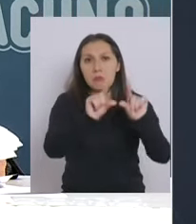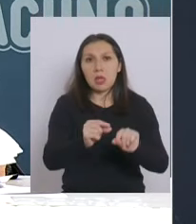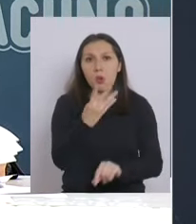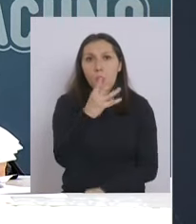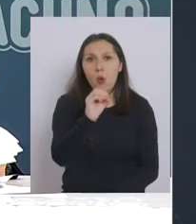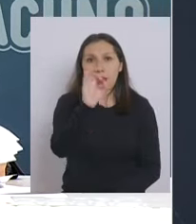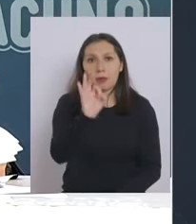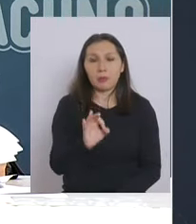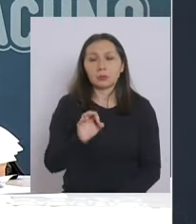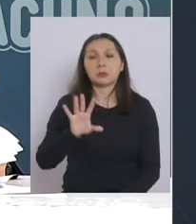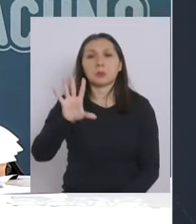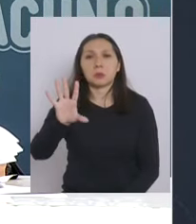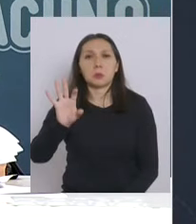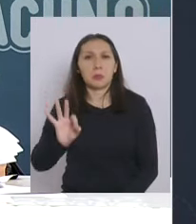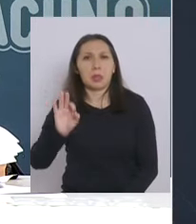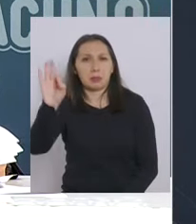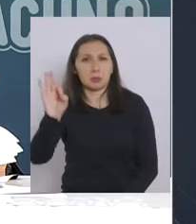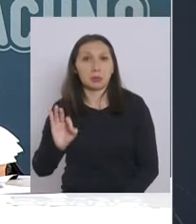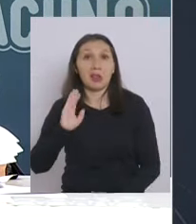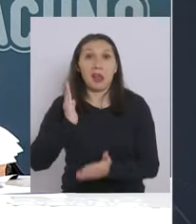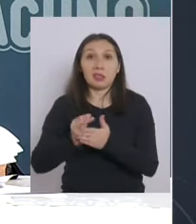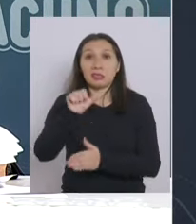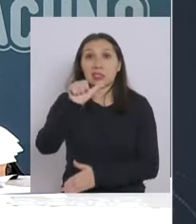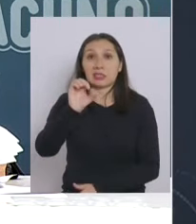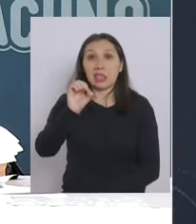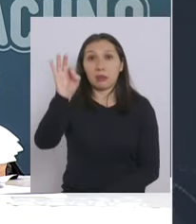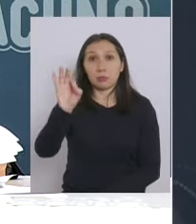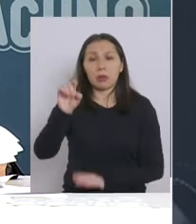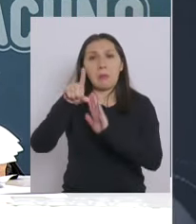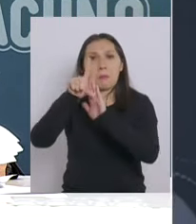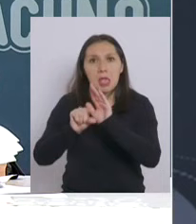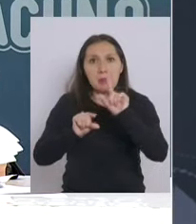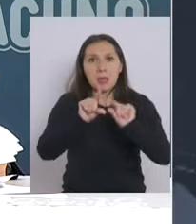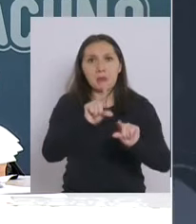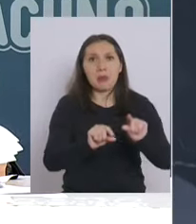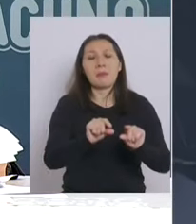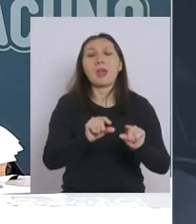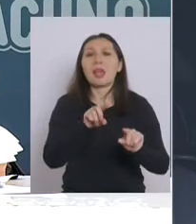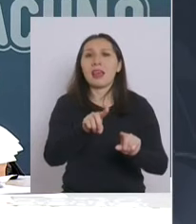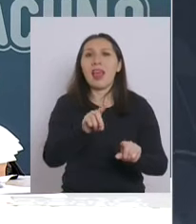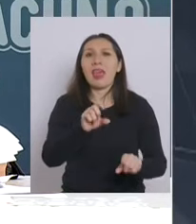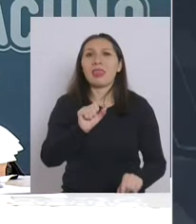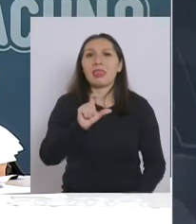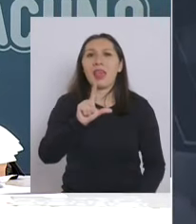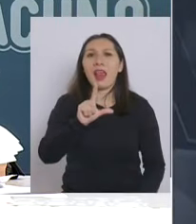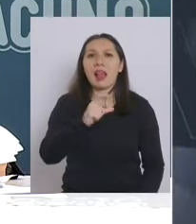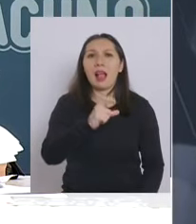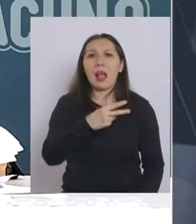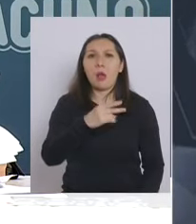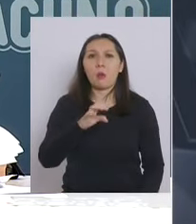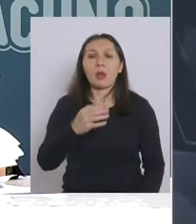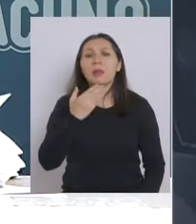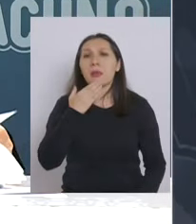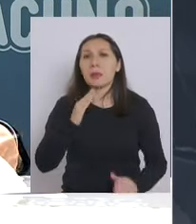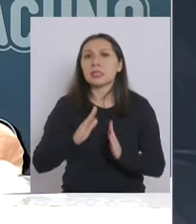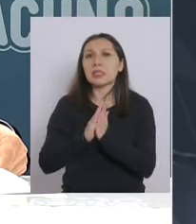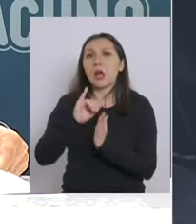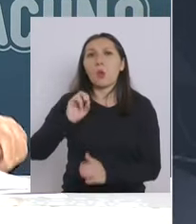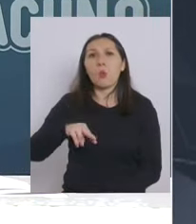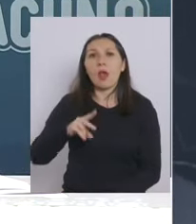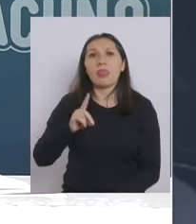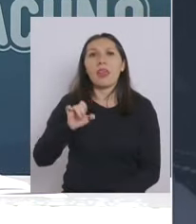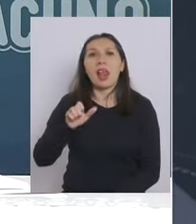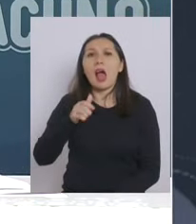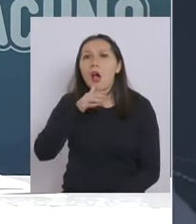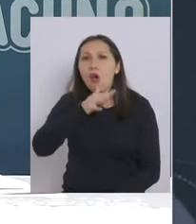40% 50% hasta 60% por ejemplo de Alcaue 71% de San Juan de la Costa entonces obviamente